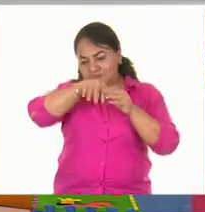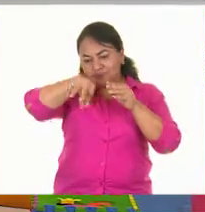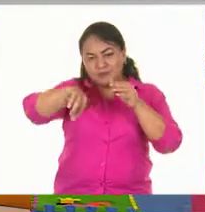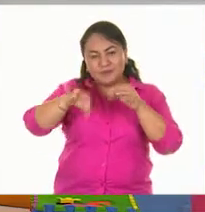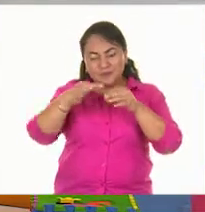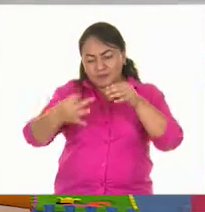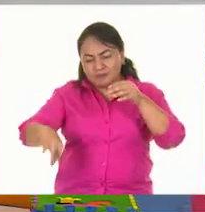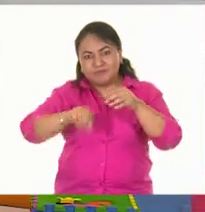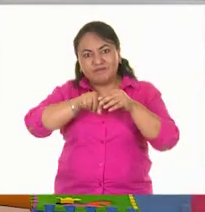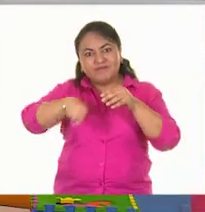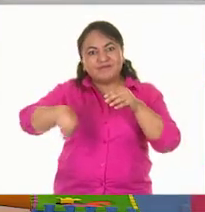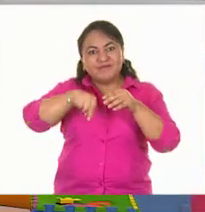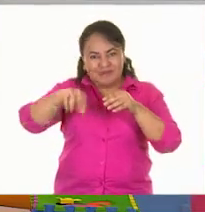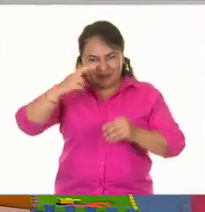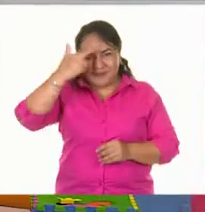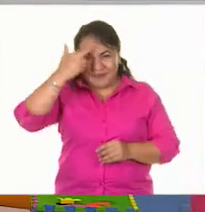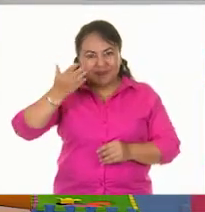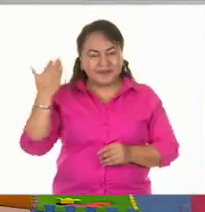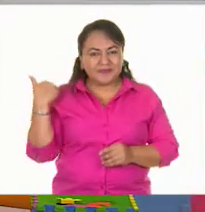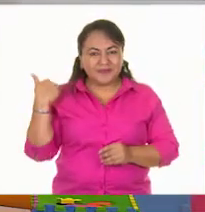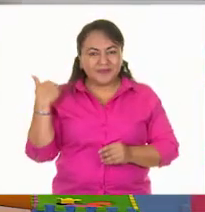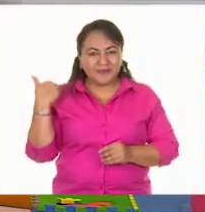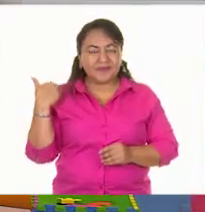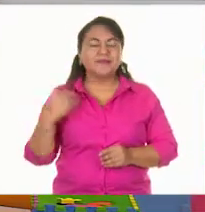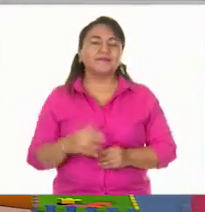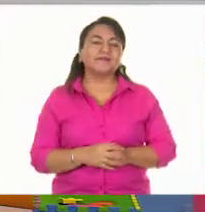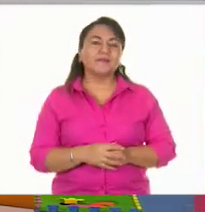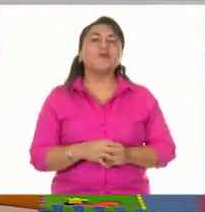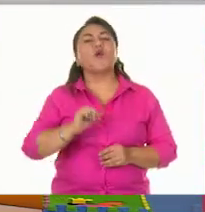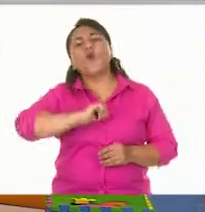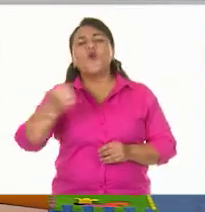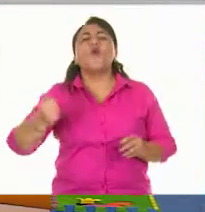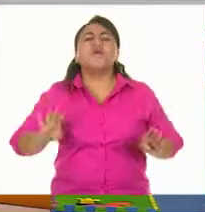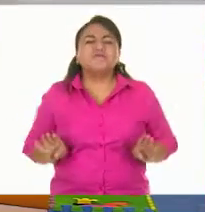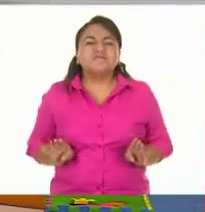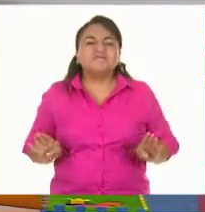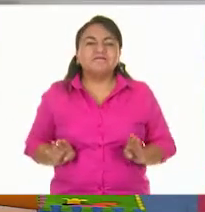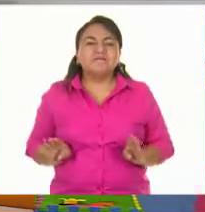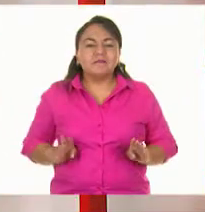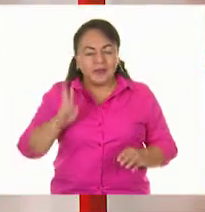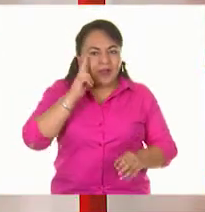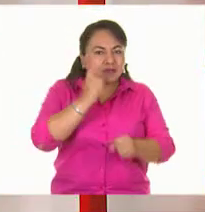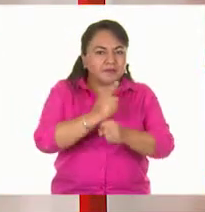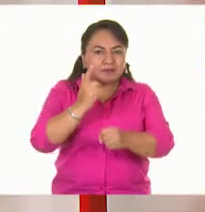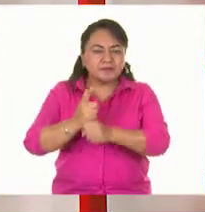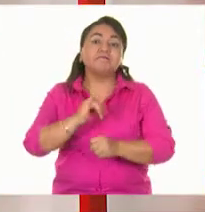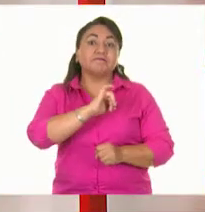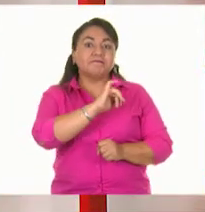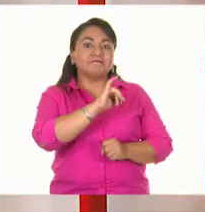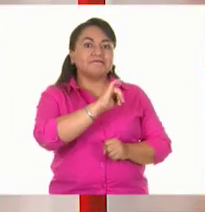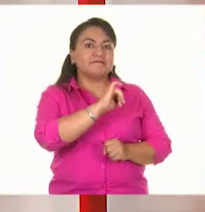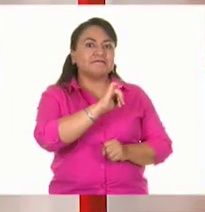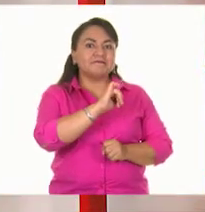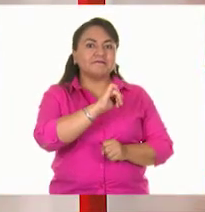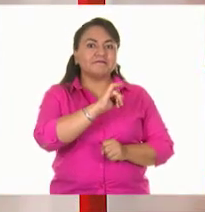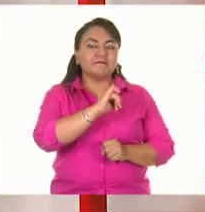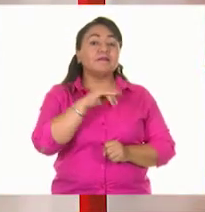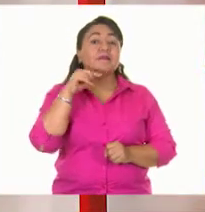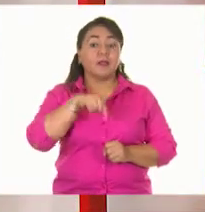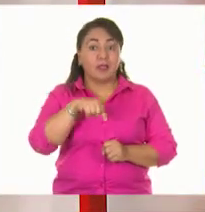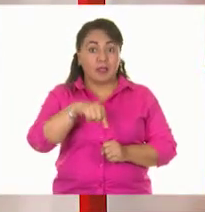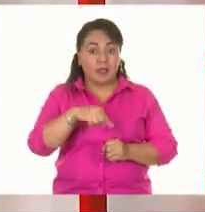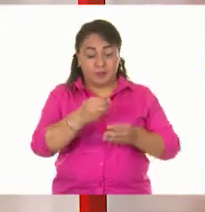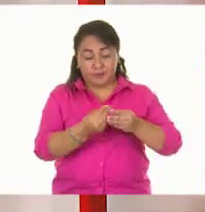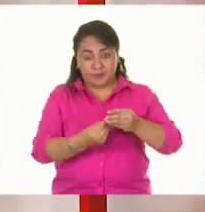ese líquido. ¿Lo recuerdan ustedes? Muy bien. ¿Habrá otra característica que podamos identificar, Alexia? Sí, profe Danis. ¿Cuál? Los